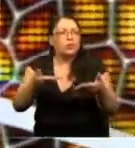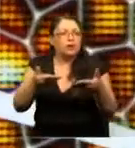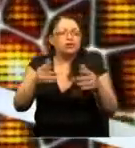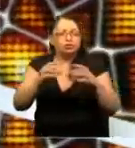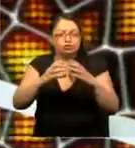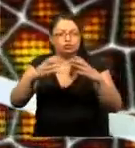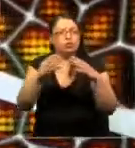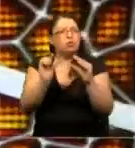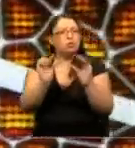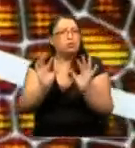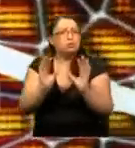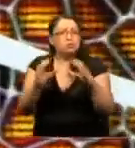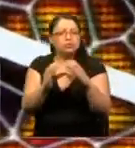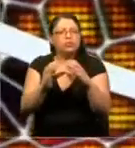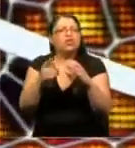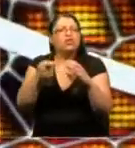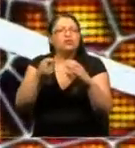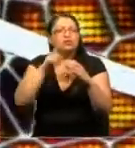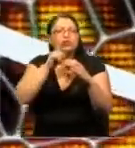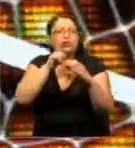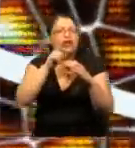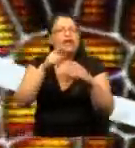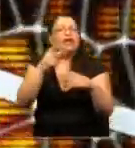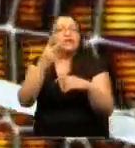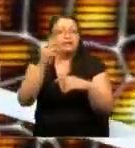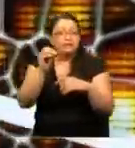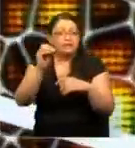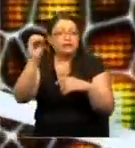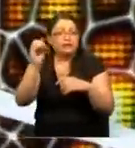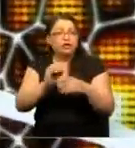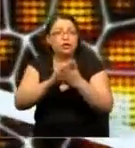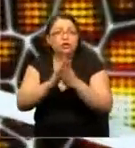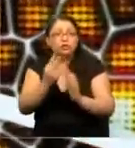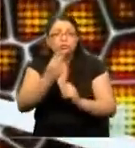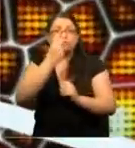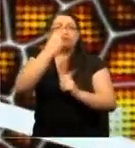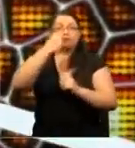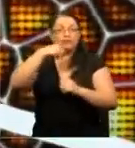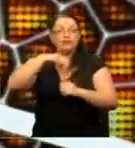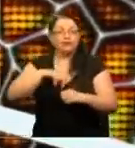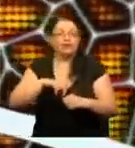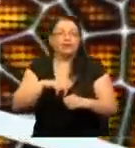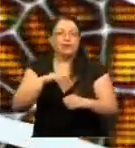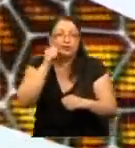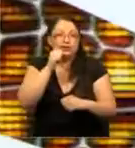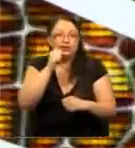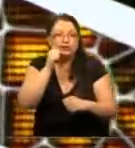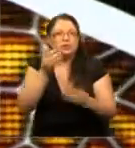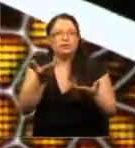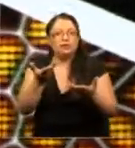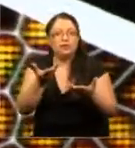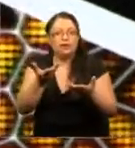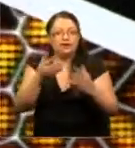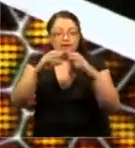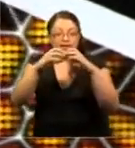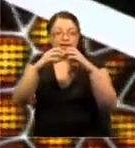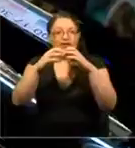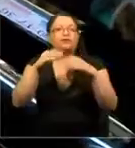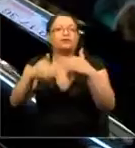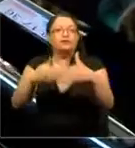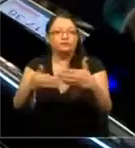este órgano consume el 20% del oxígeno que introducimos en nuestro cuerpo cada día para mantenerlo funcional.